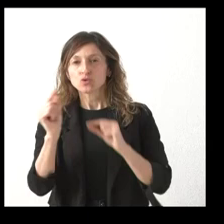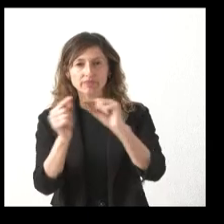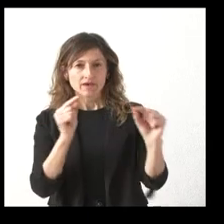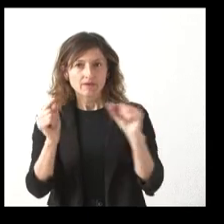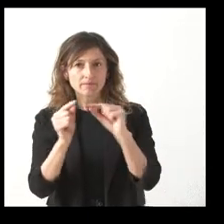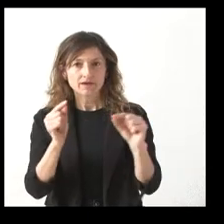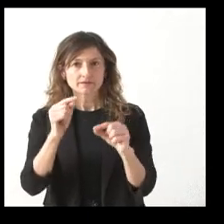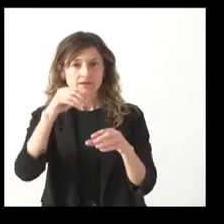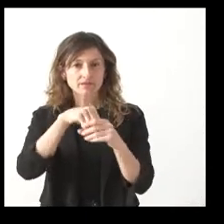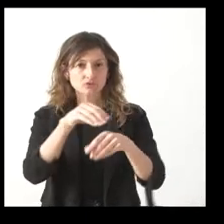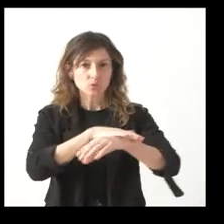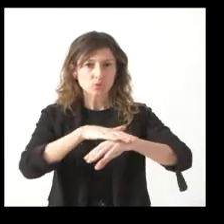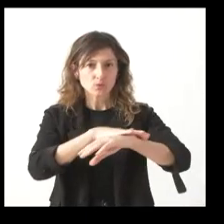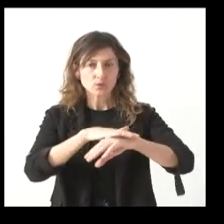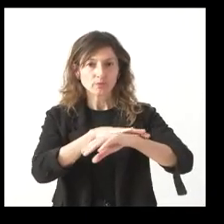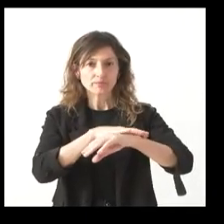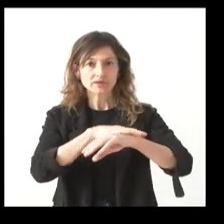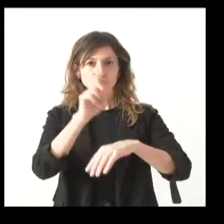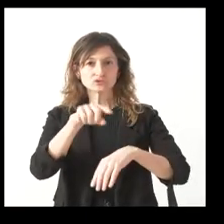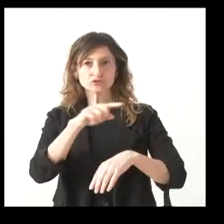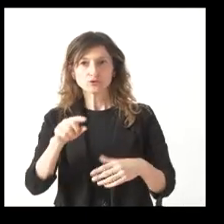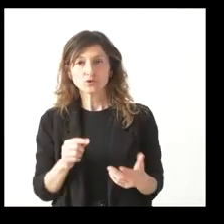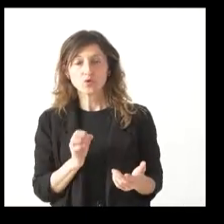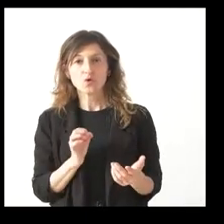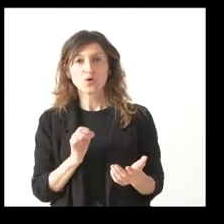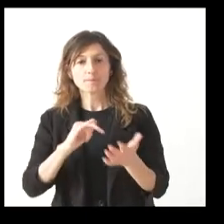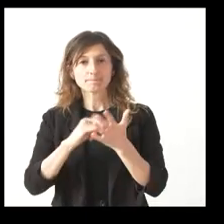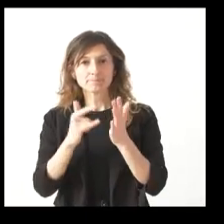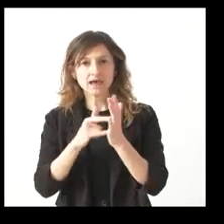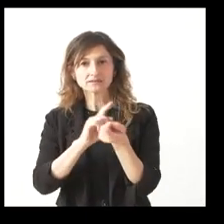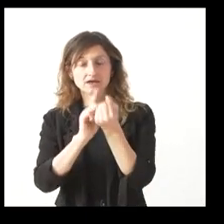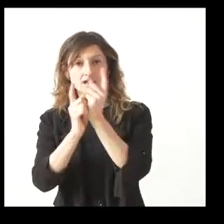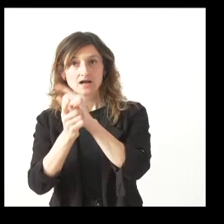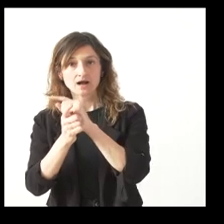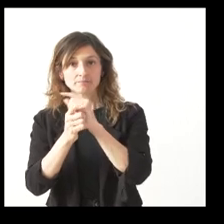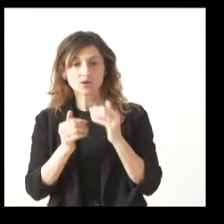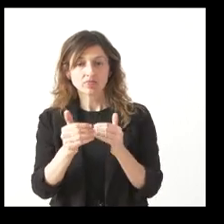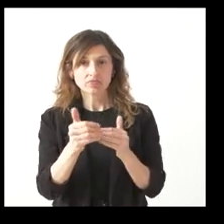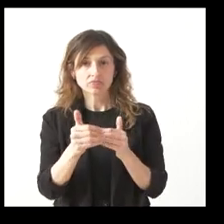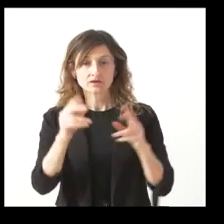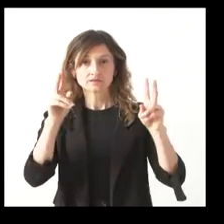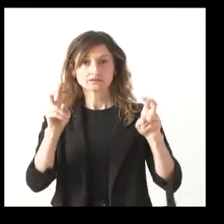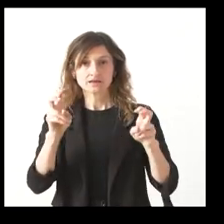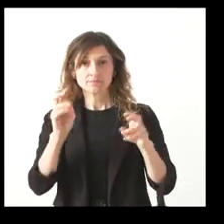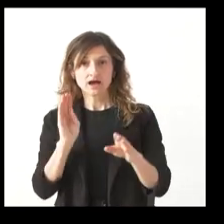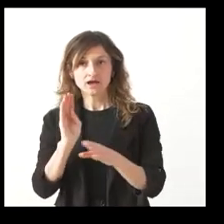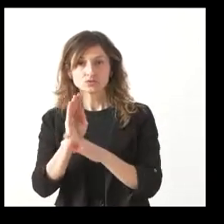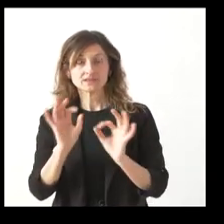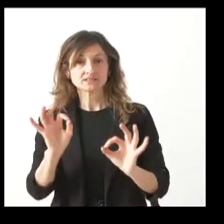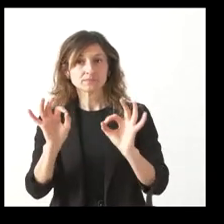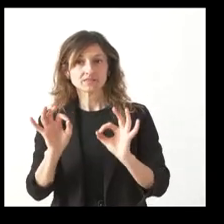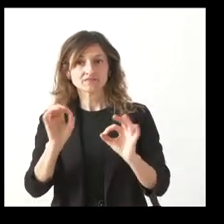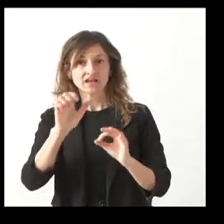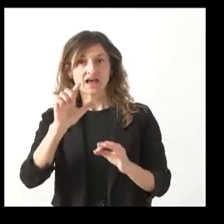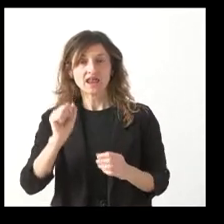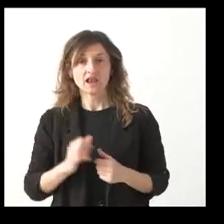en el seno del Gobierno. Es decir, si puede que haya algún cambio de planteamiento a medio plazo sobre este tipo de ayudas específicas a la